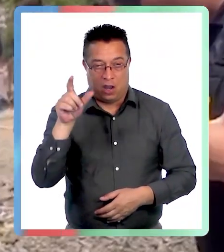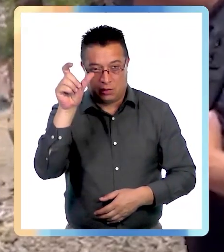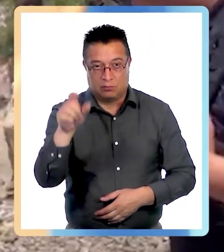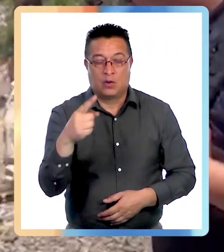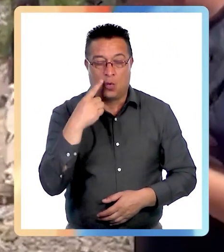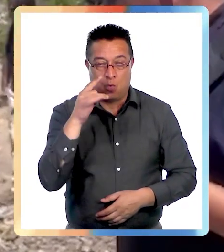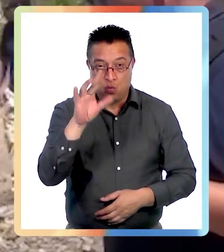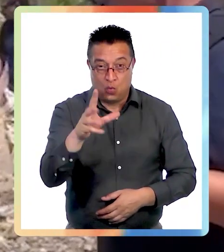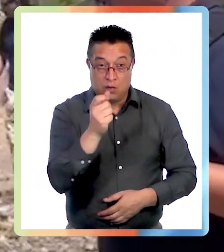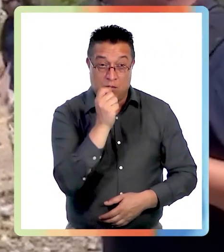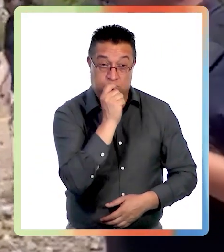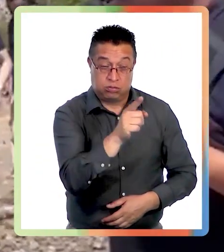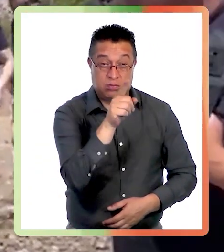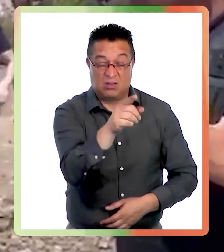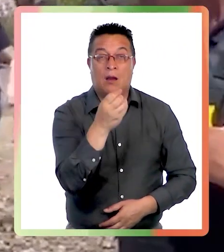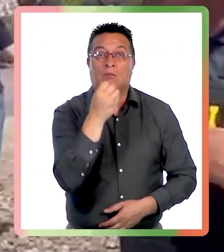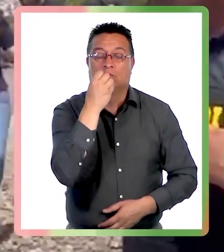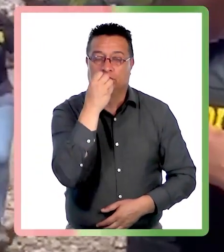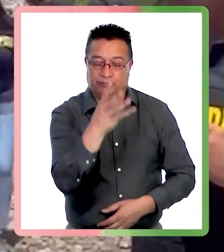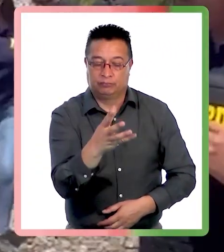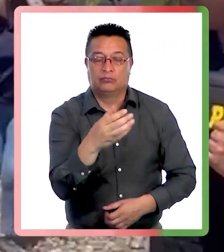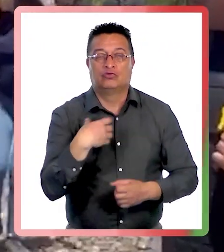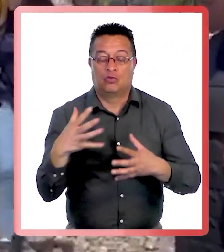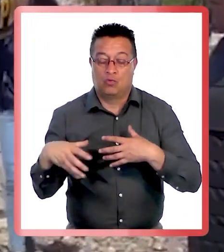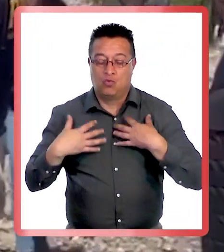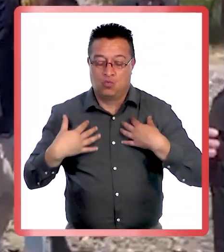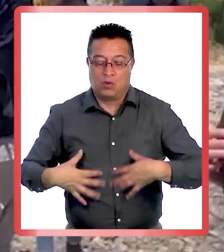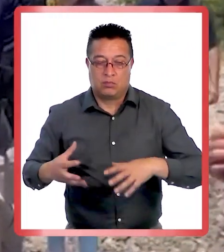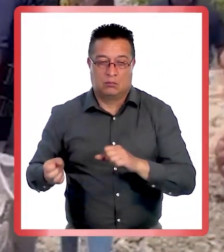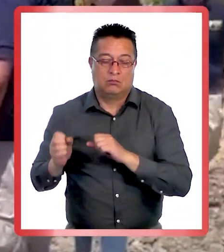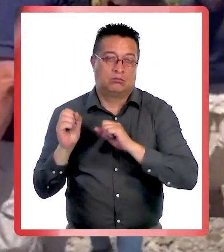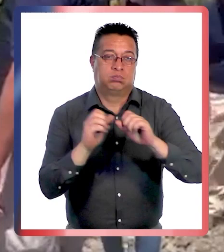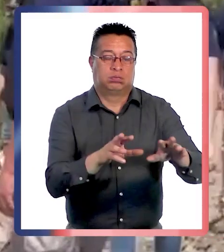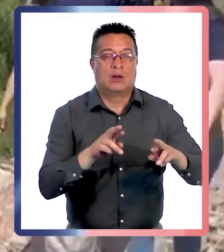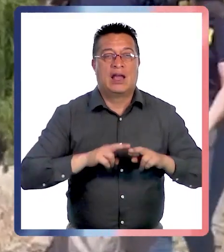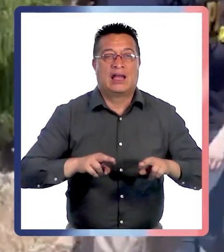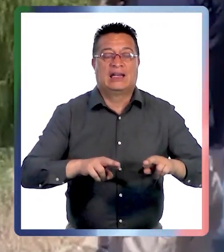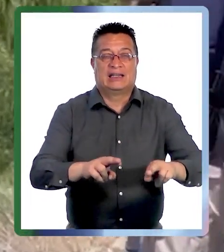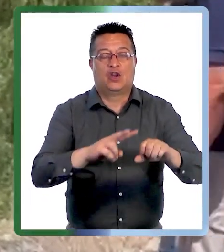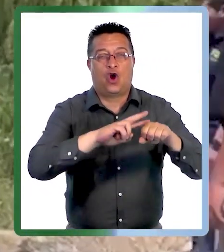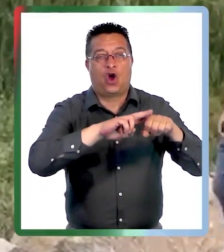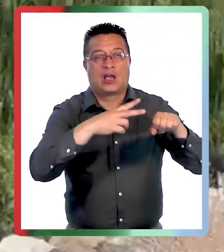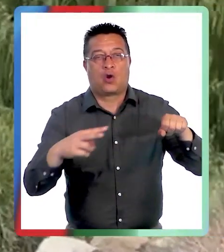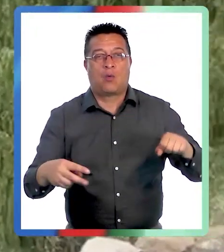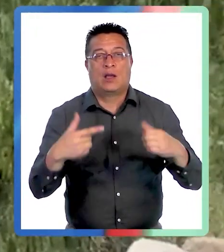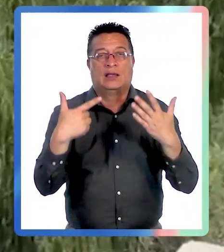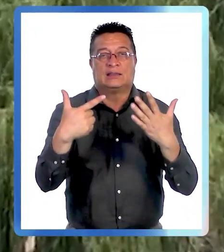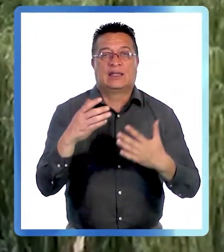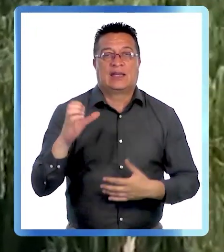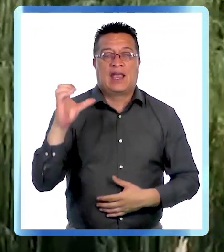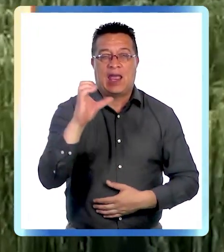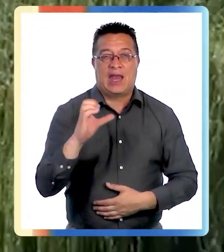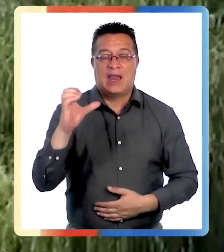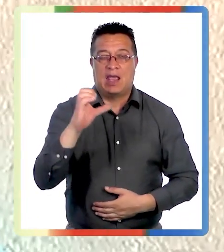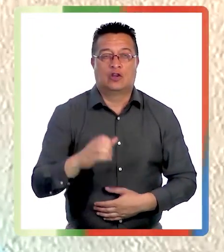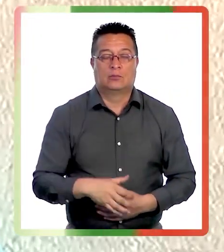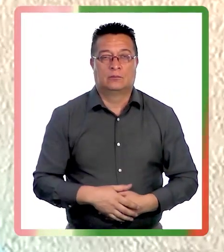el único imputado en el caso, confesara haber lanzado el cuerpo al río Aconcagua el 7 de enero.